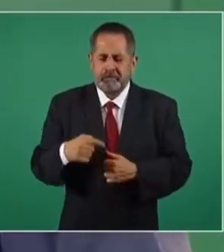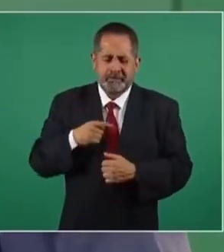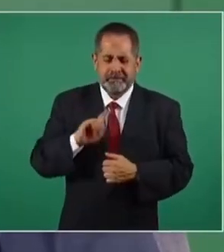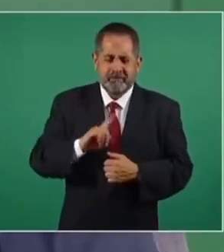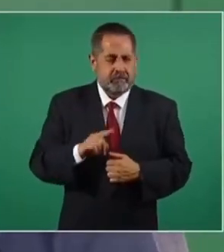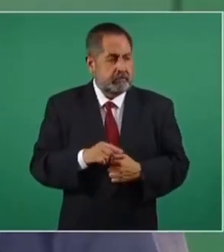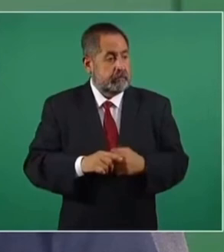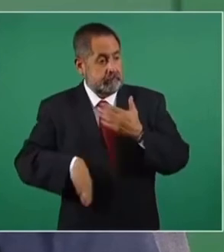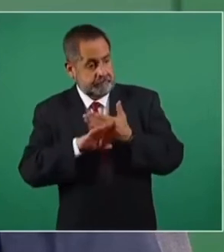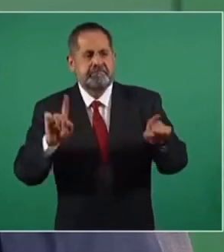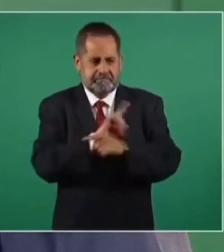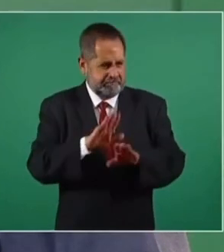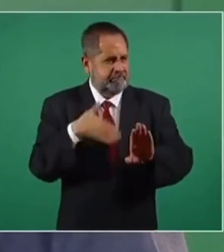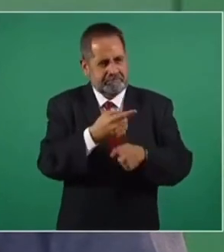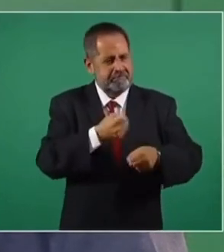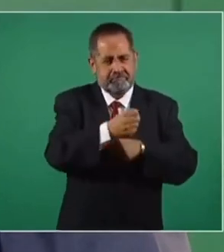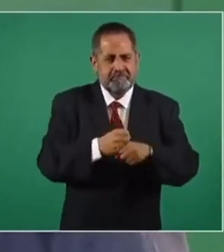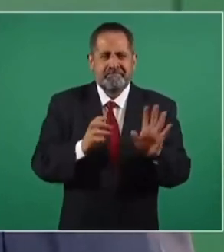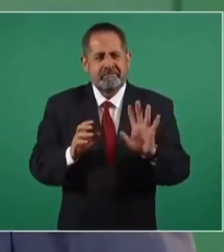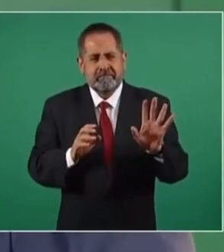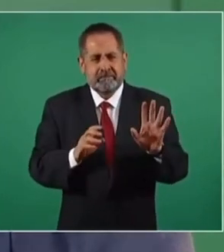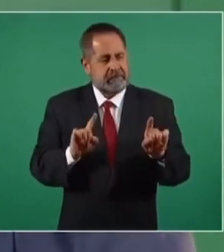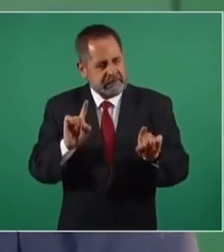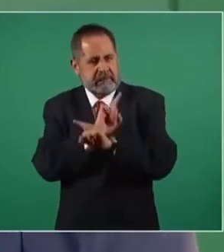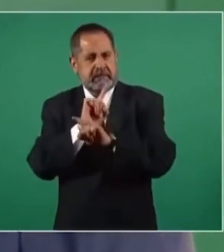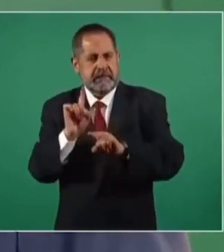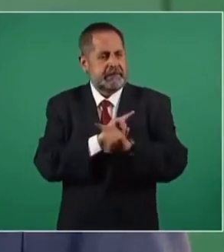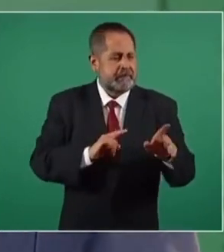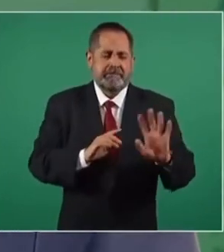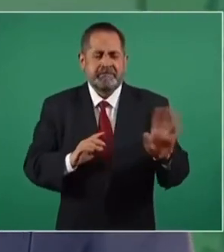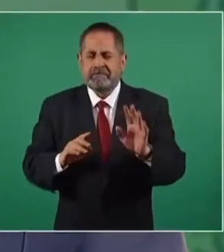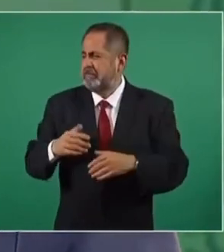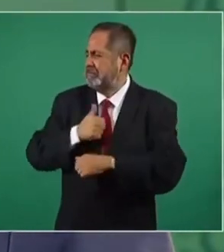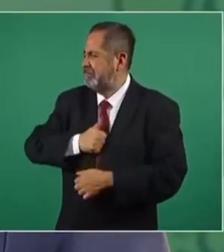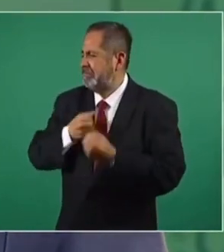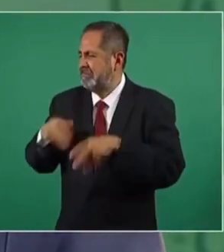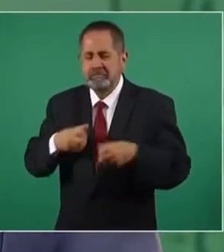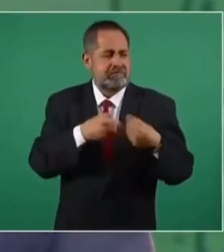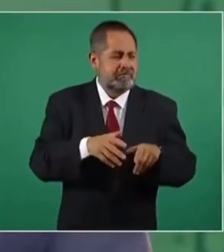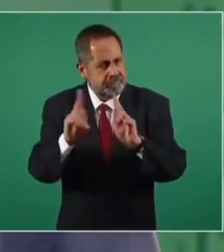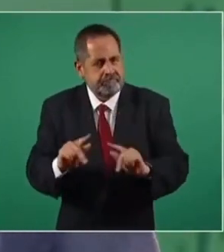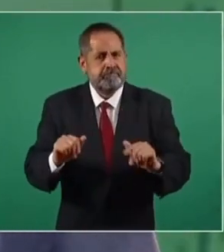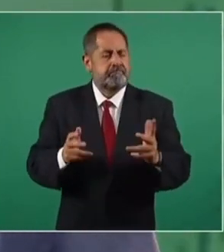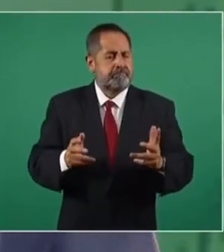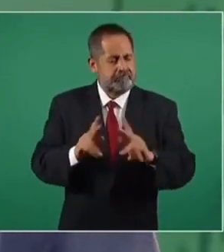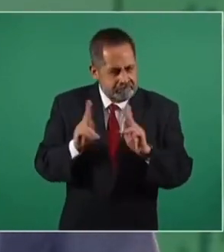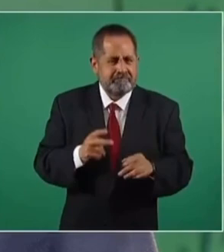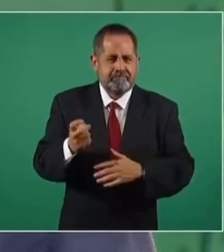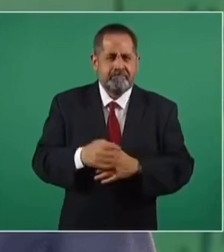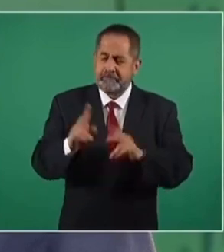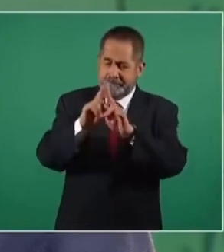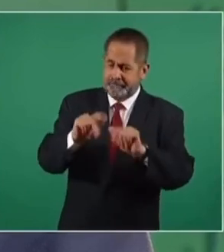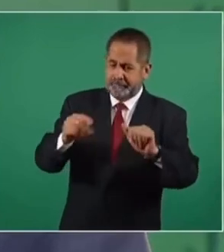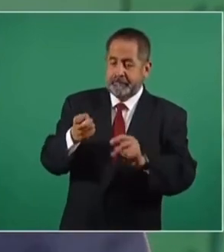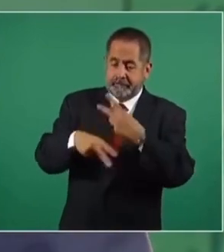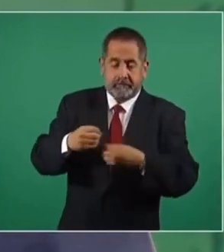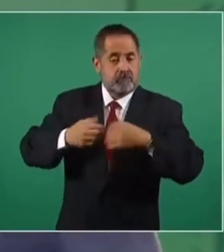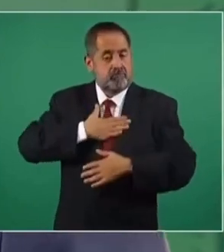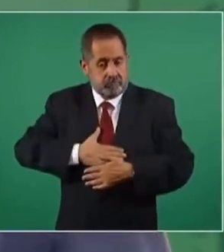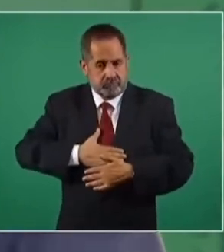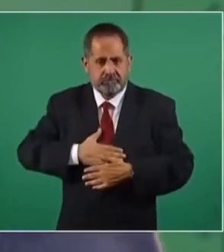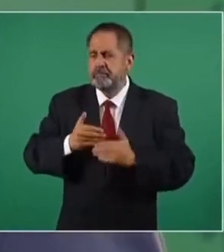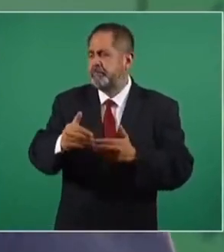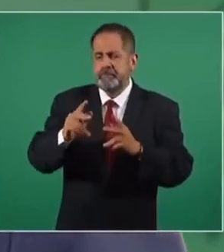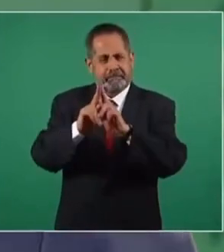partidario de la ley del talión, del diente por diente y el ojo por ojo, porque no nos podemos quedar chimuelos todos y tuertos. La paz es fruto de la justicia.